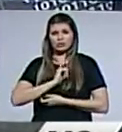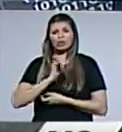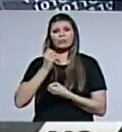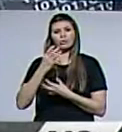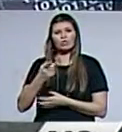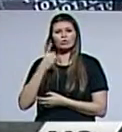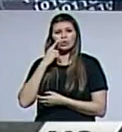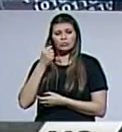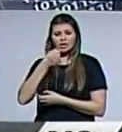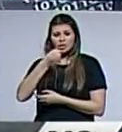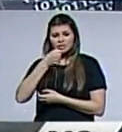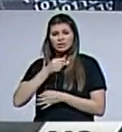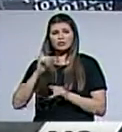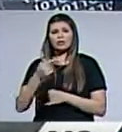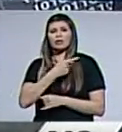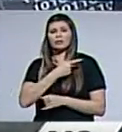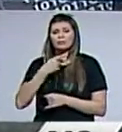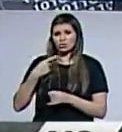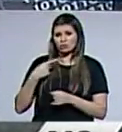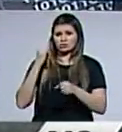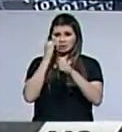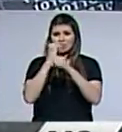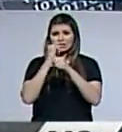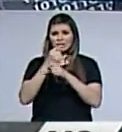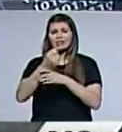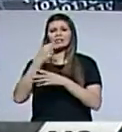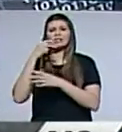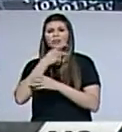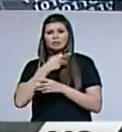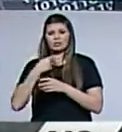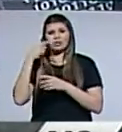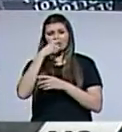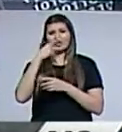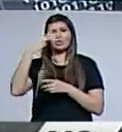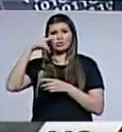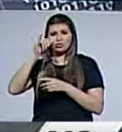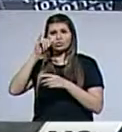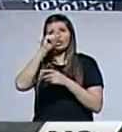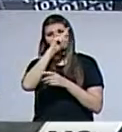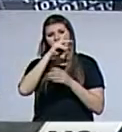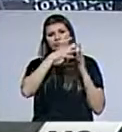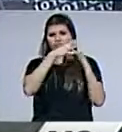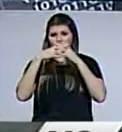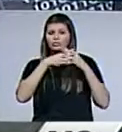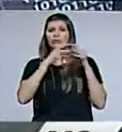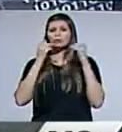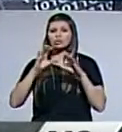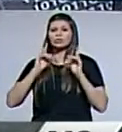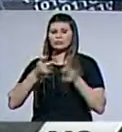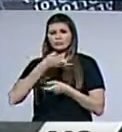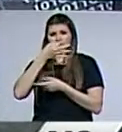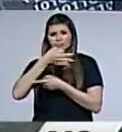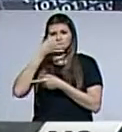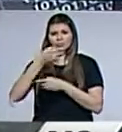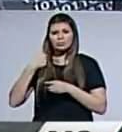cantante es pastor de la iglesia Perfecting Faith Church en Nueva York. Por su parte, un portavoz de la